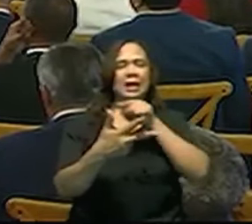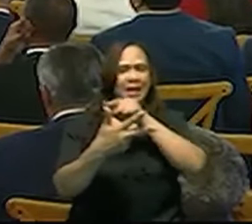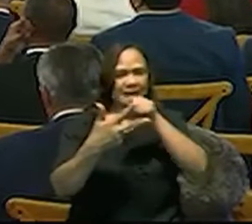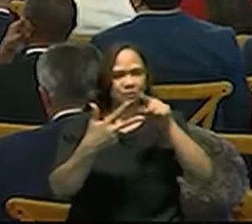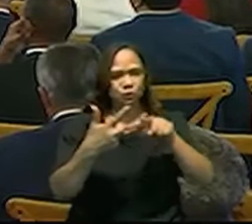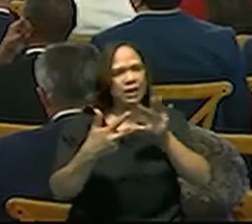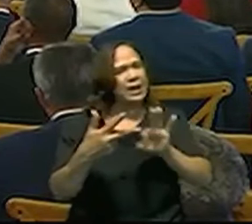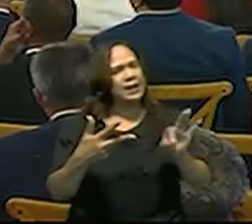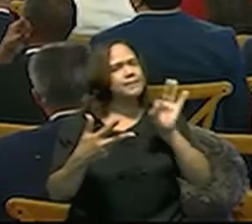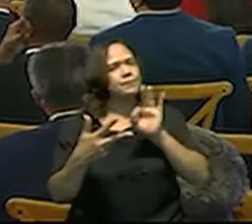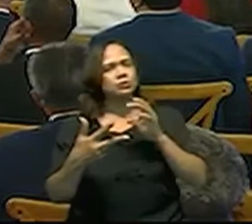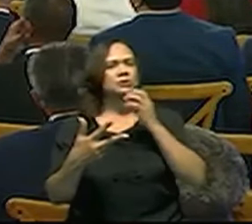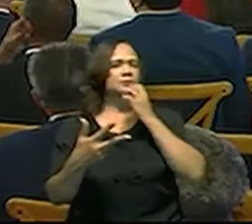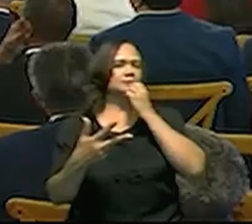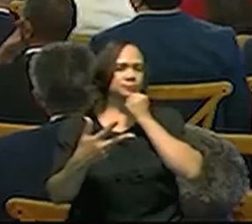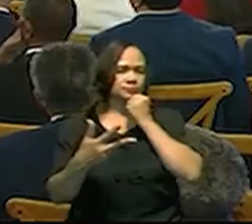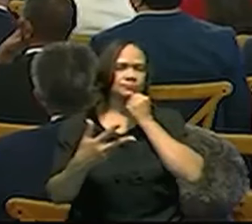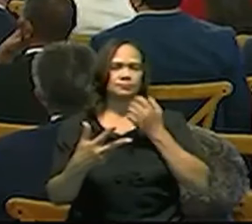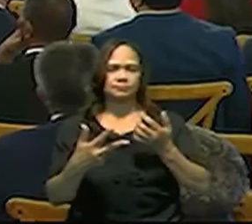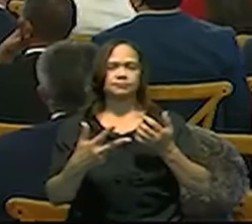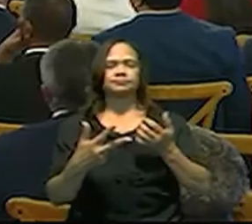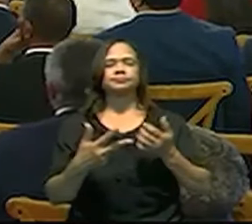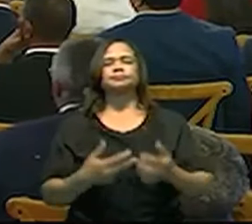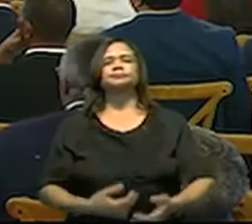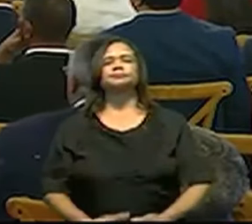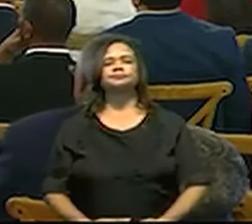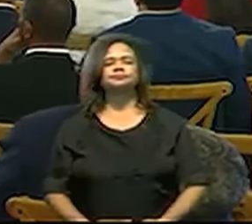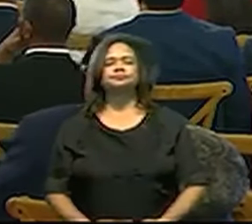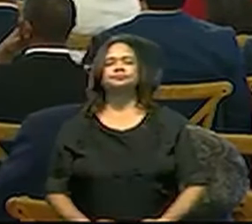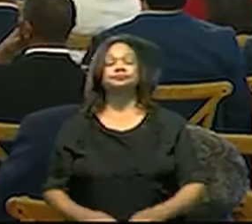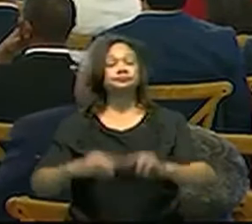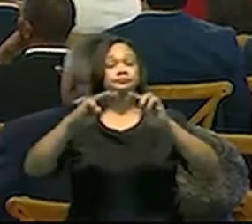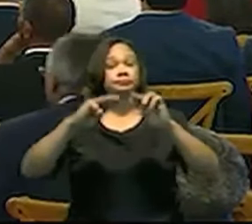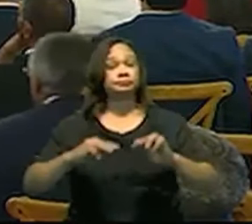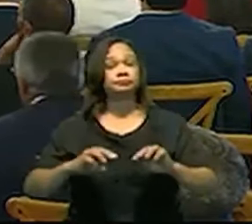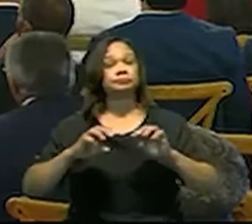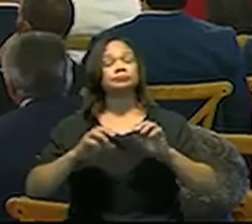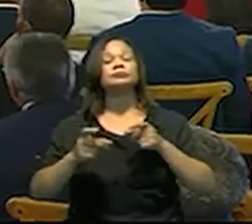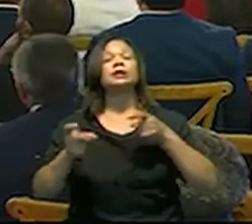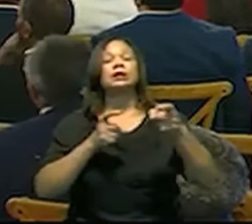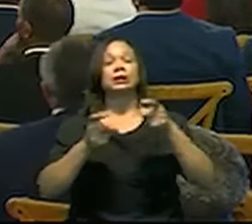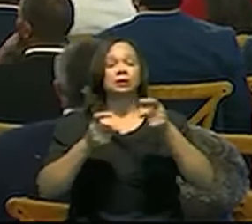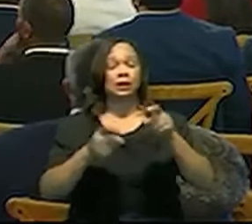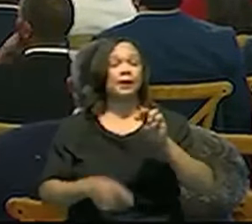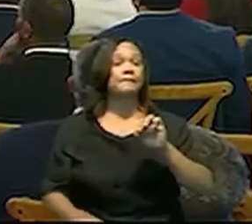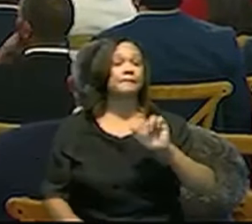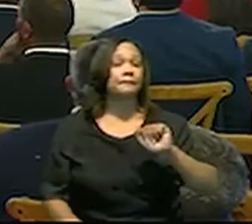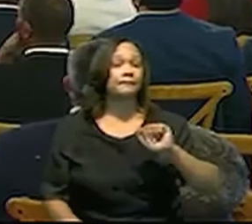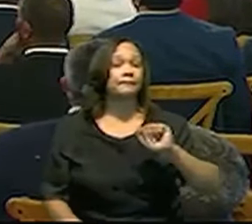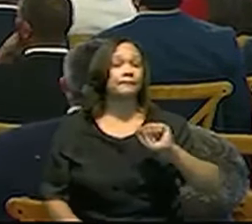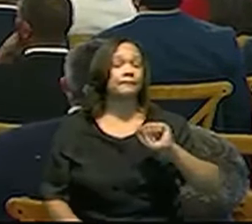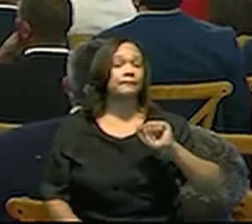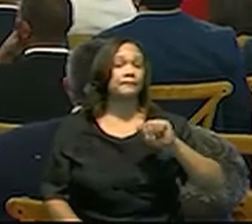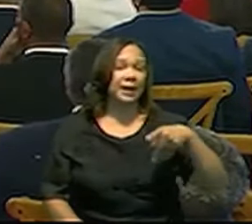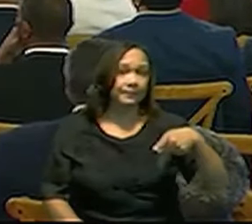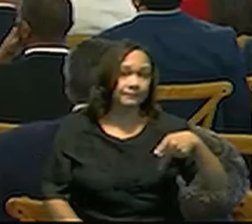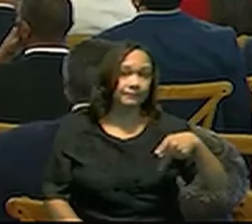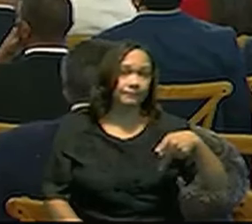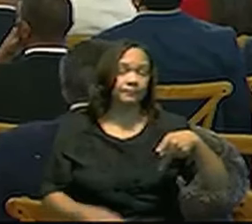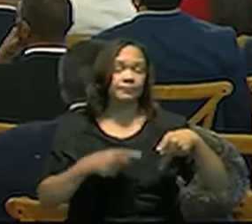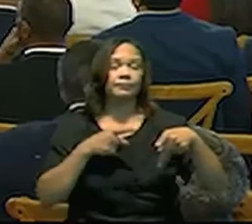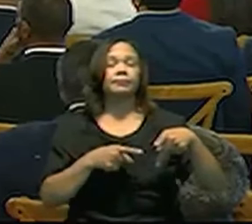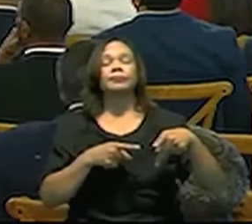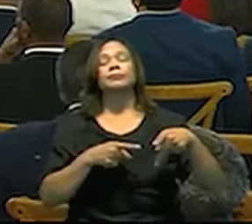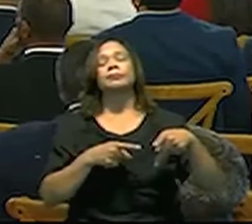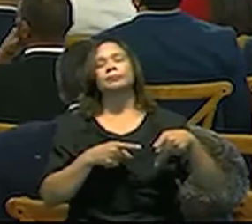obvias. El Ministerio de Administración Pública, porque hay